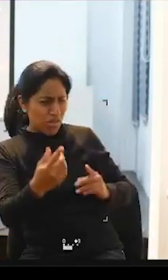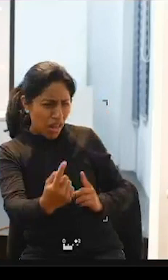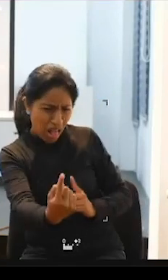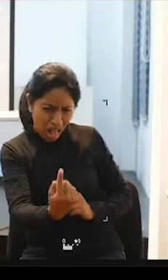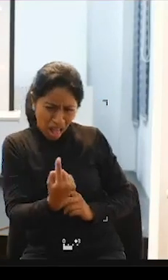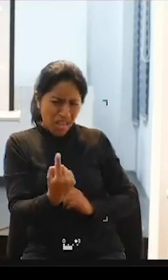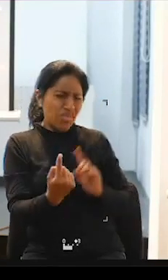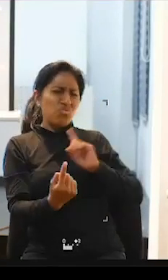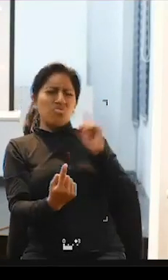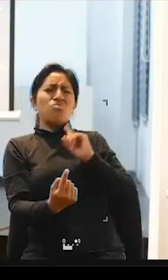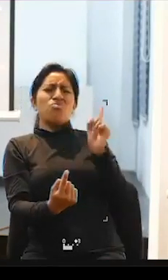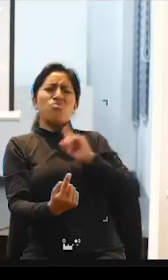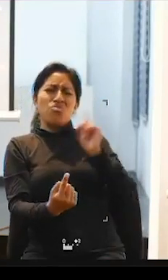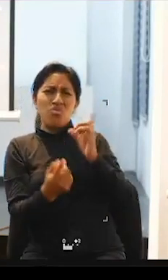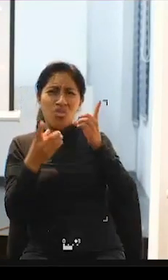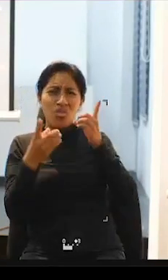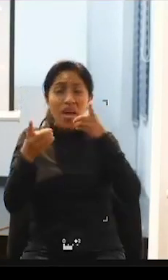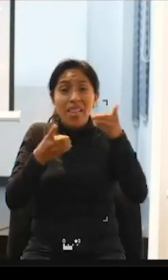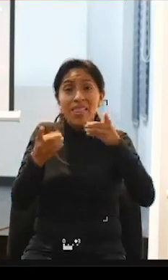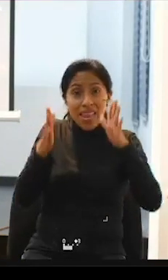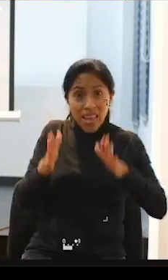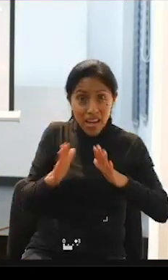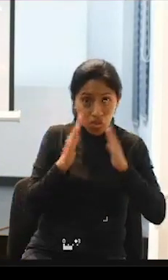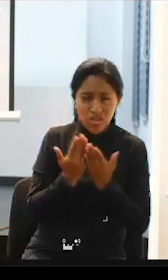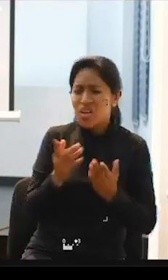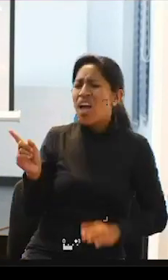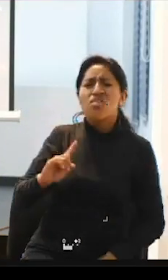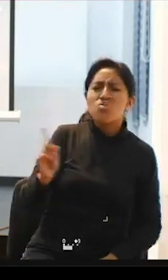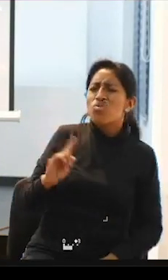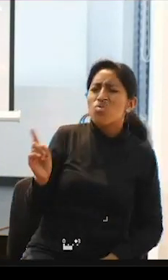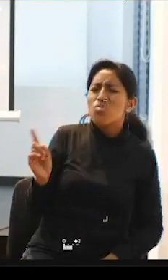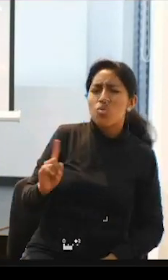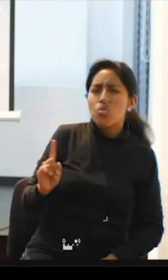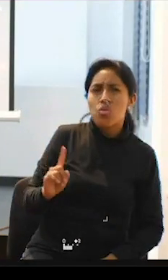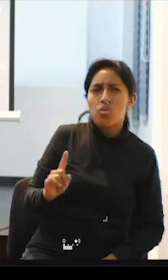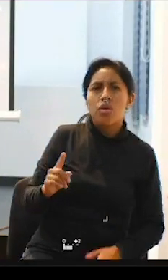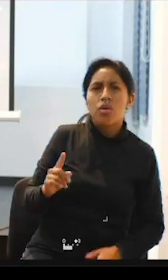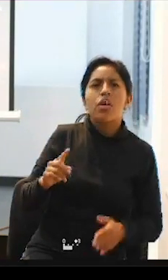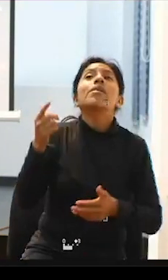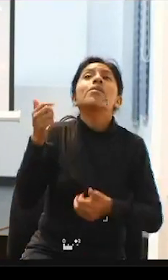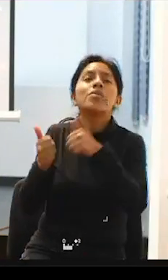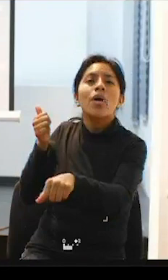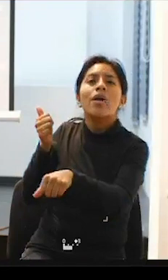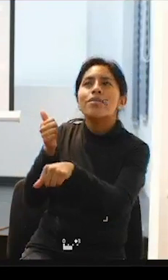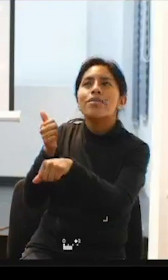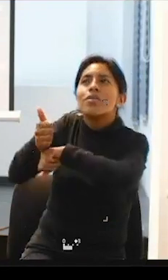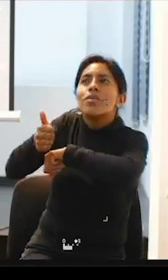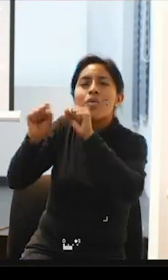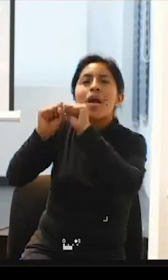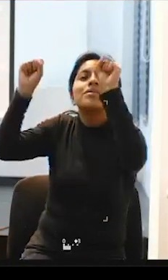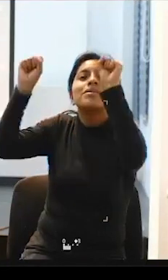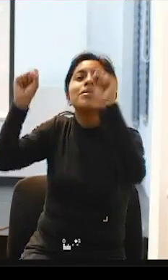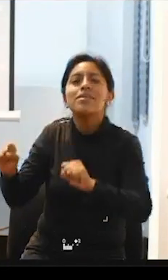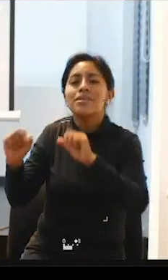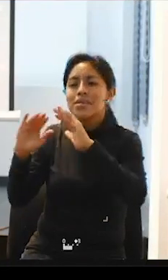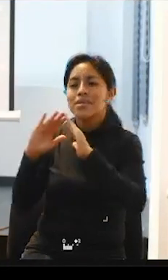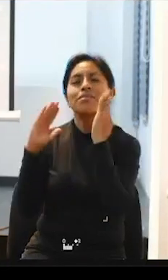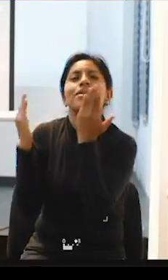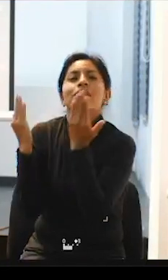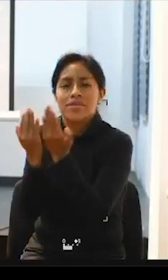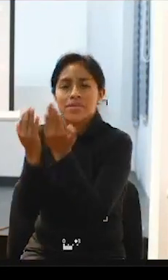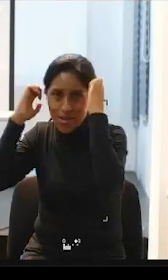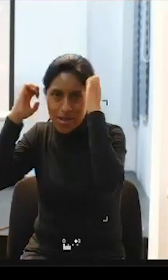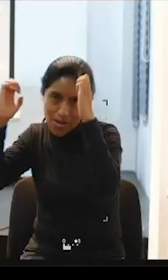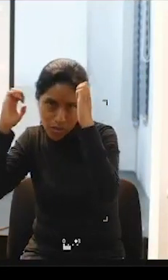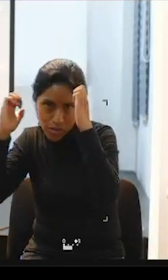escuela la directora no quiere recibir entonces ese es el sistema hay que cambiar todo el sistema desde este enfoque